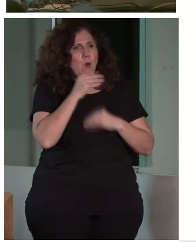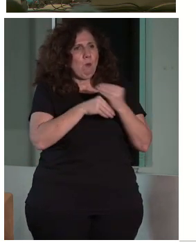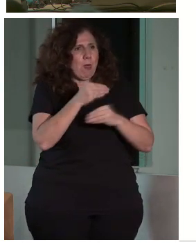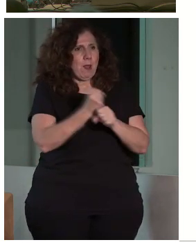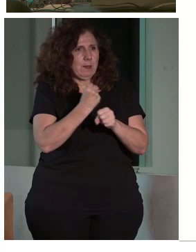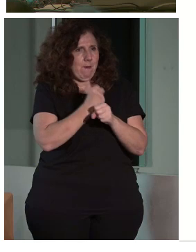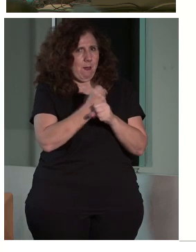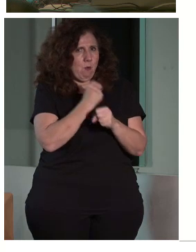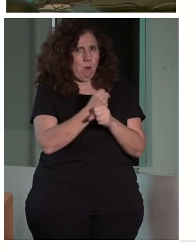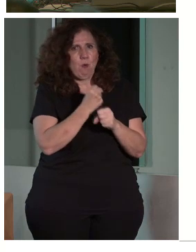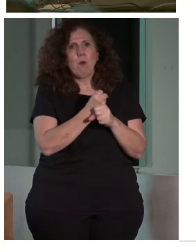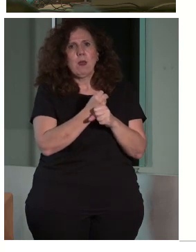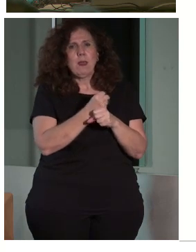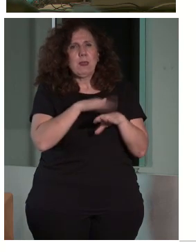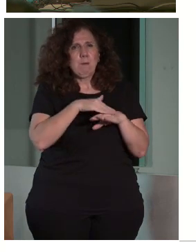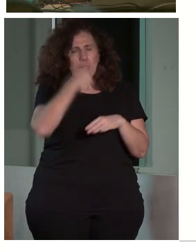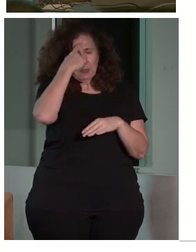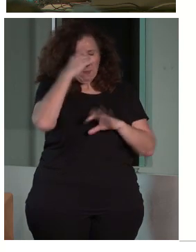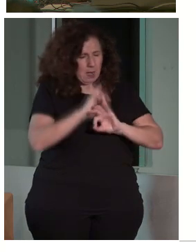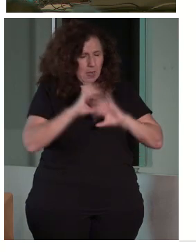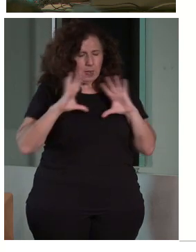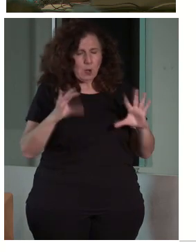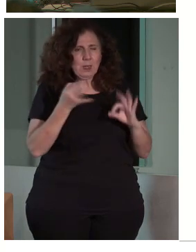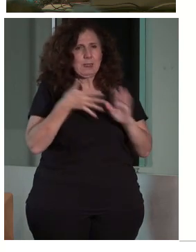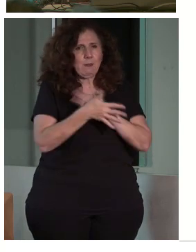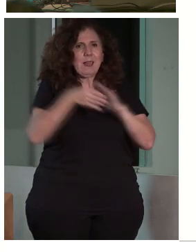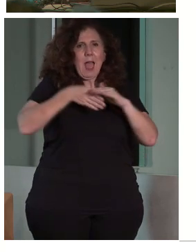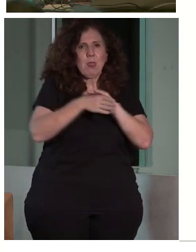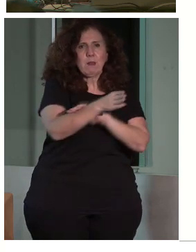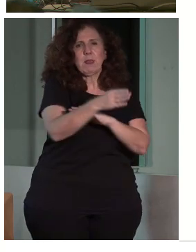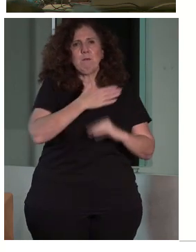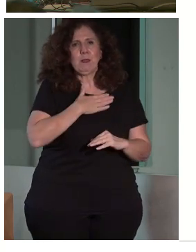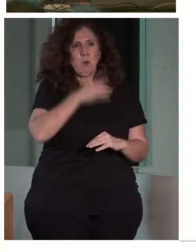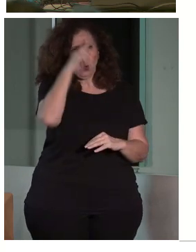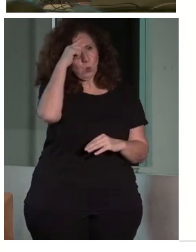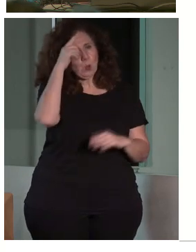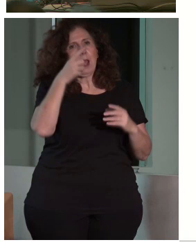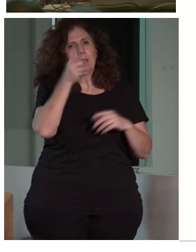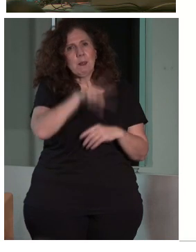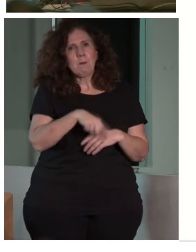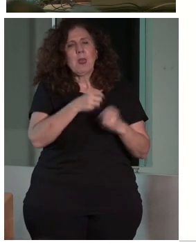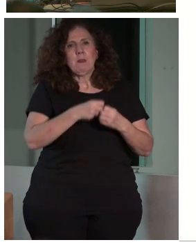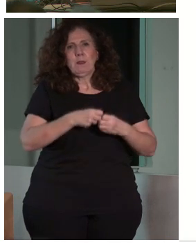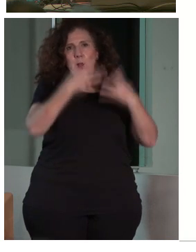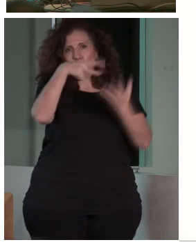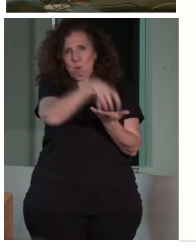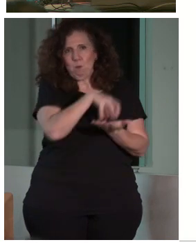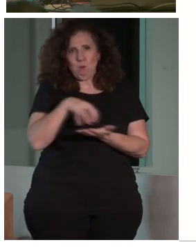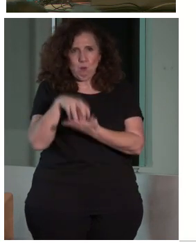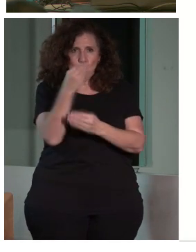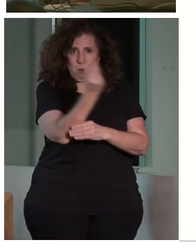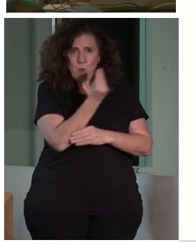tema, ¿de acuerdo? Para tener presente qué significa la accesibilidad al patrimonio cultural inmueble. La metodología, bueno,